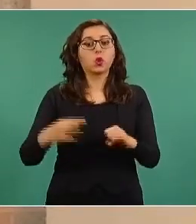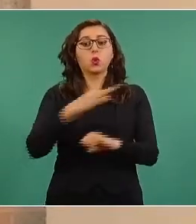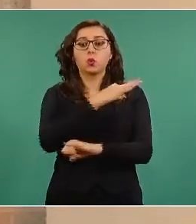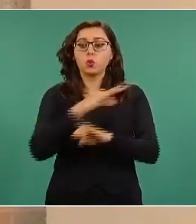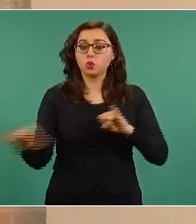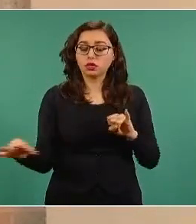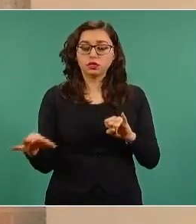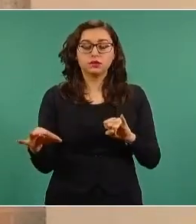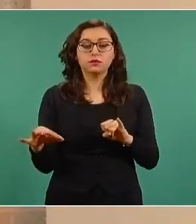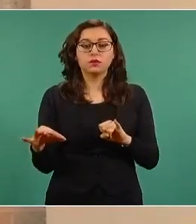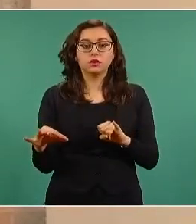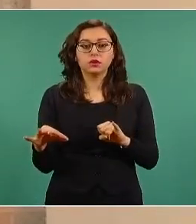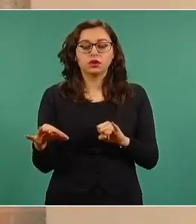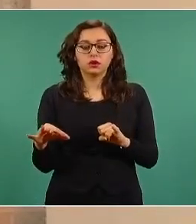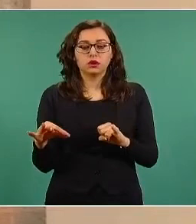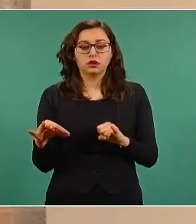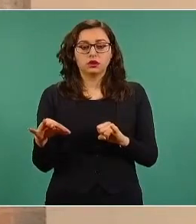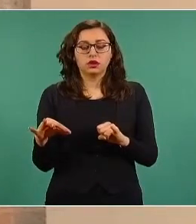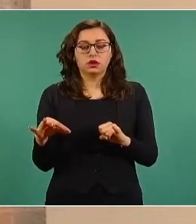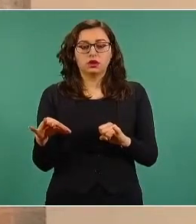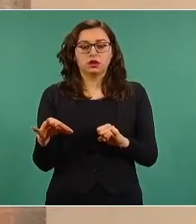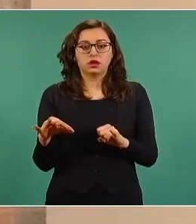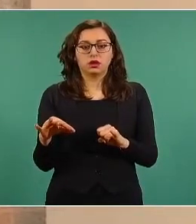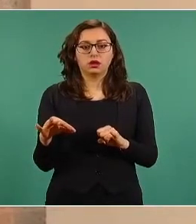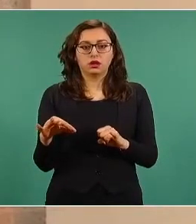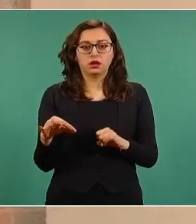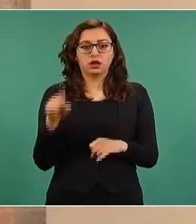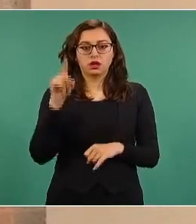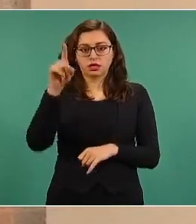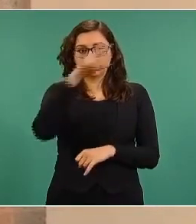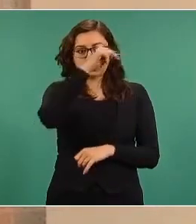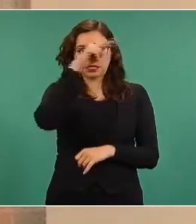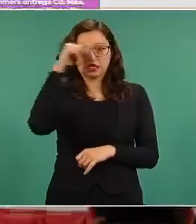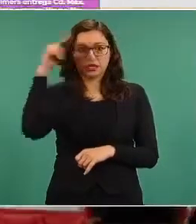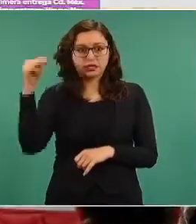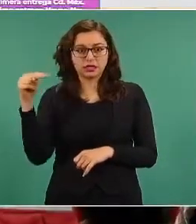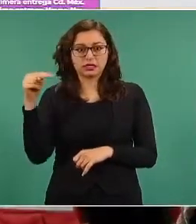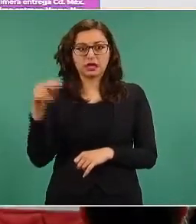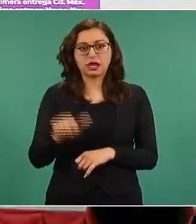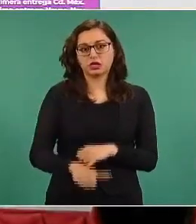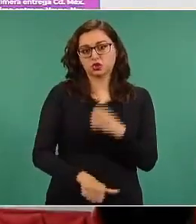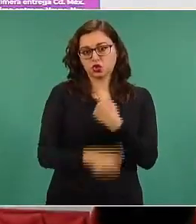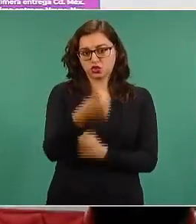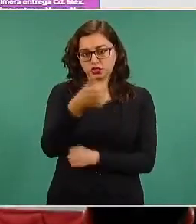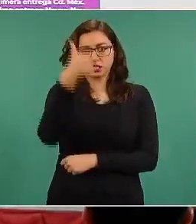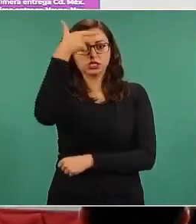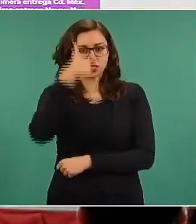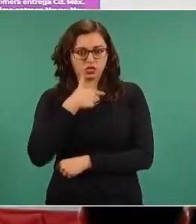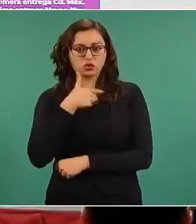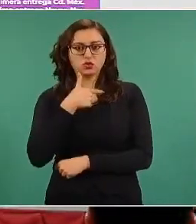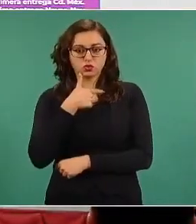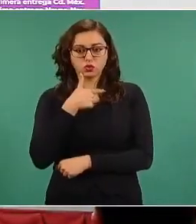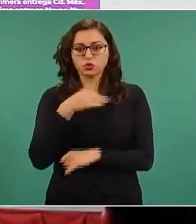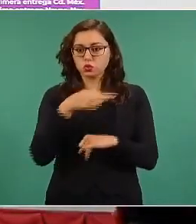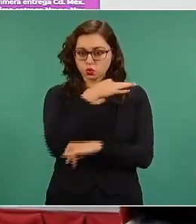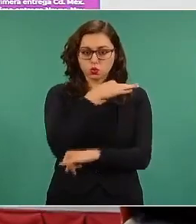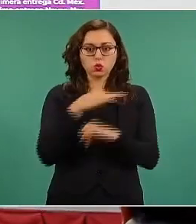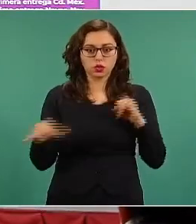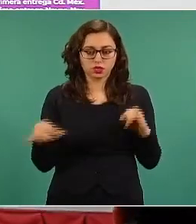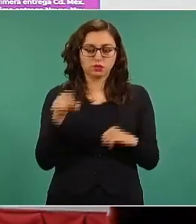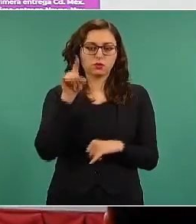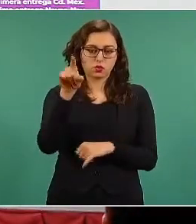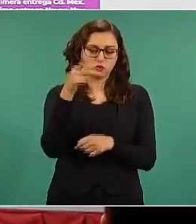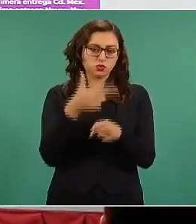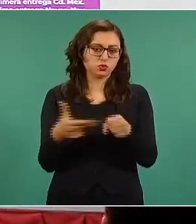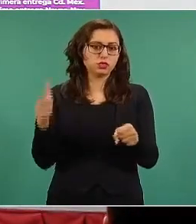punto será en el Nayarit a las 23 horas, ya el último hospital que